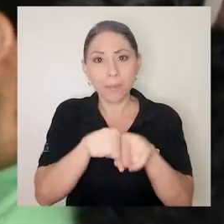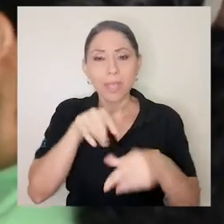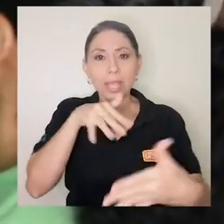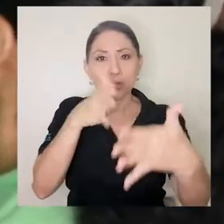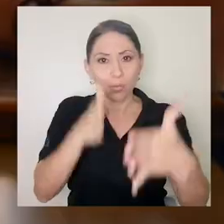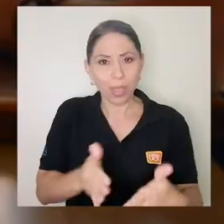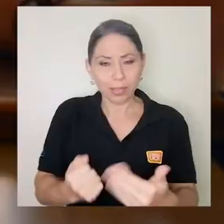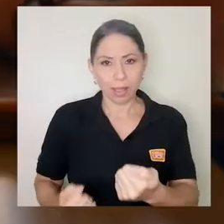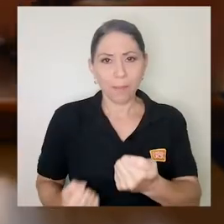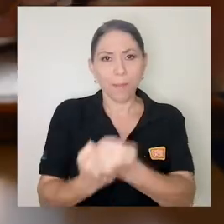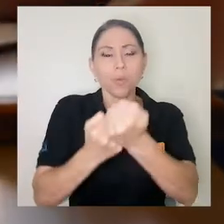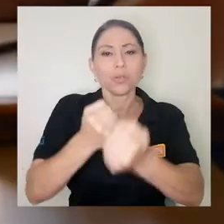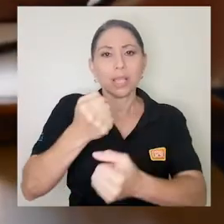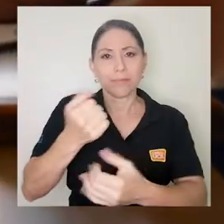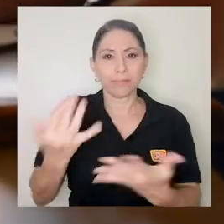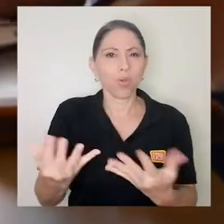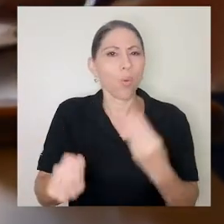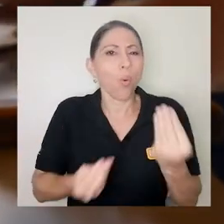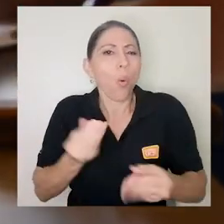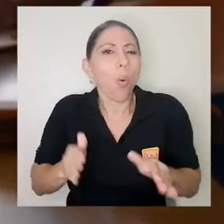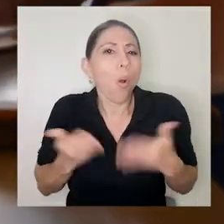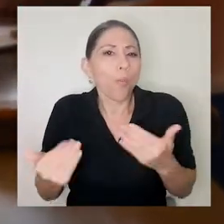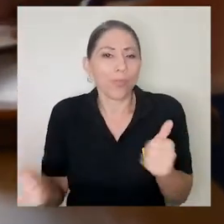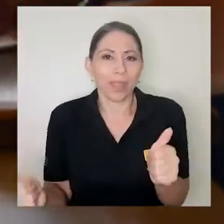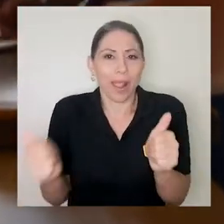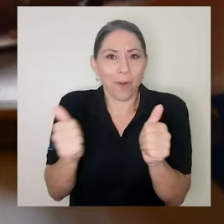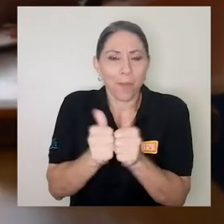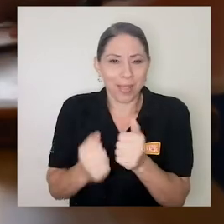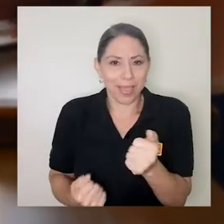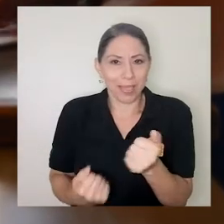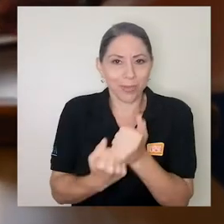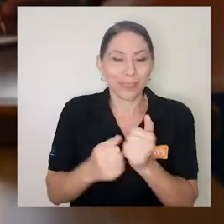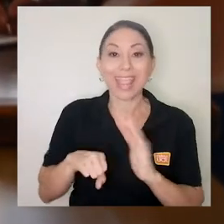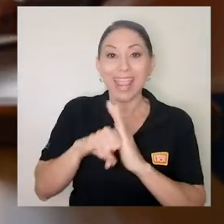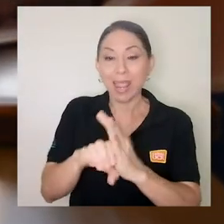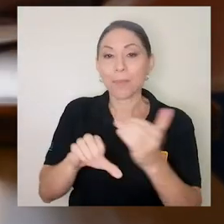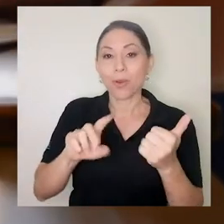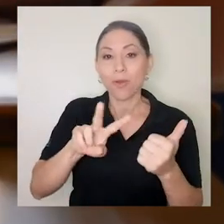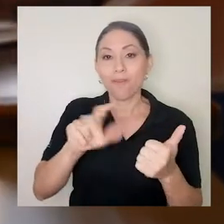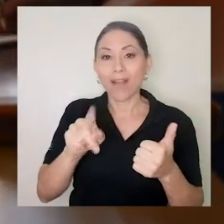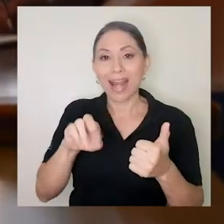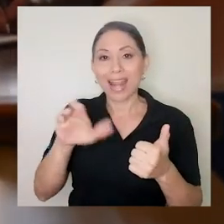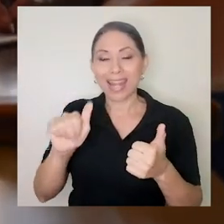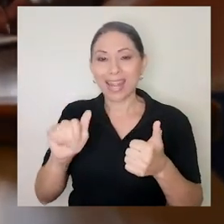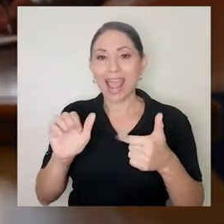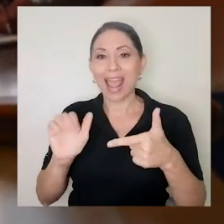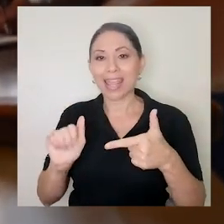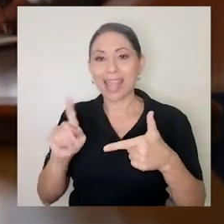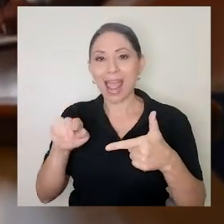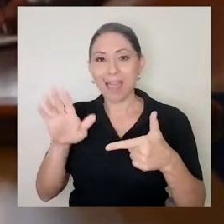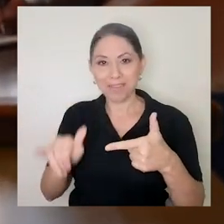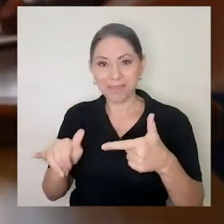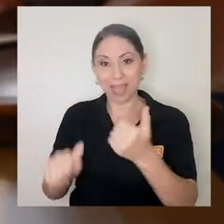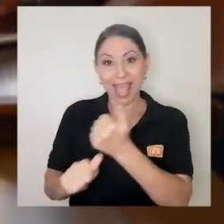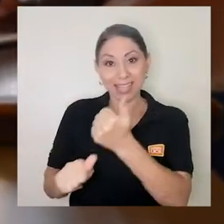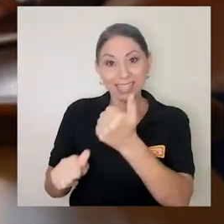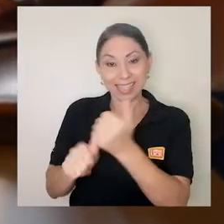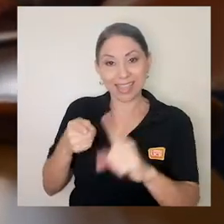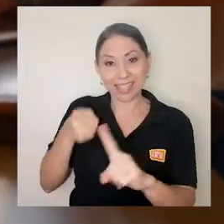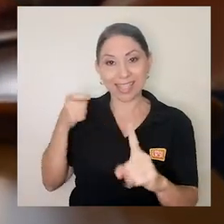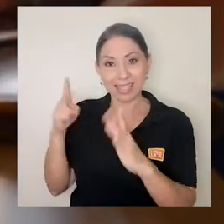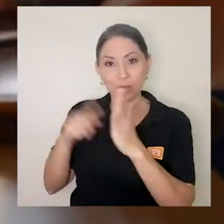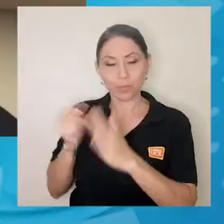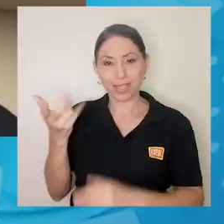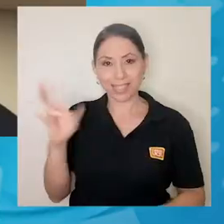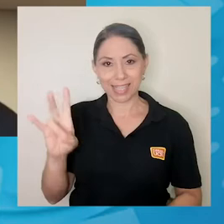hay estudiantes que apoyan con su labor de acompañamiento, como Valeria y Aby, asistentes de la Brigada desde el 2017.